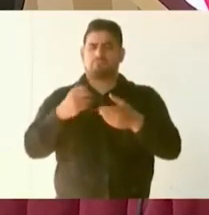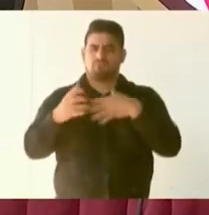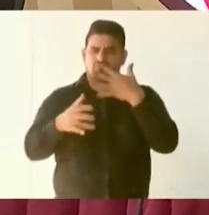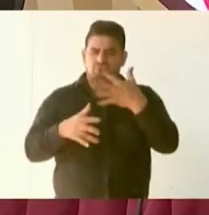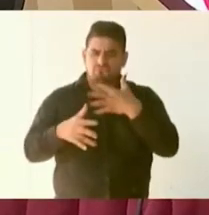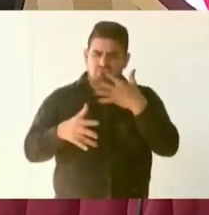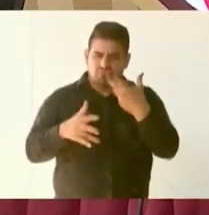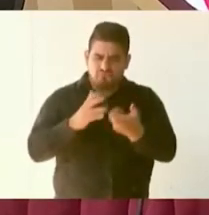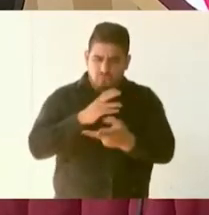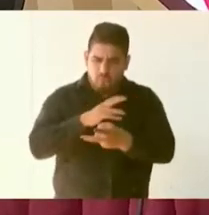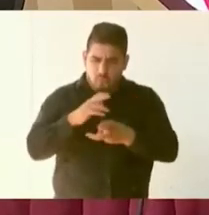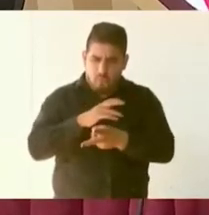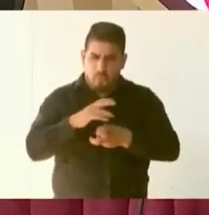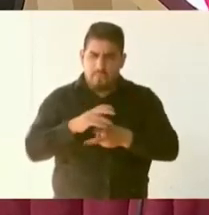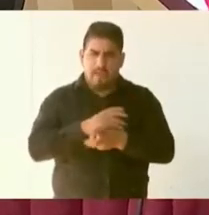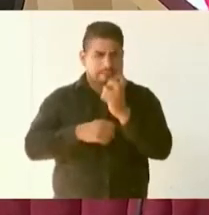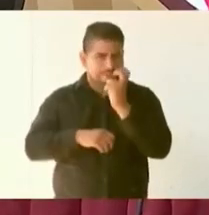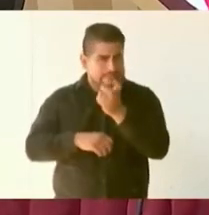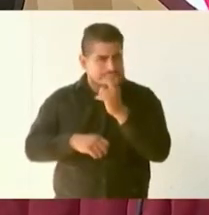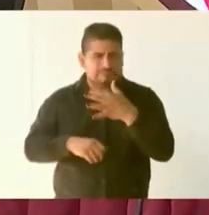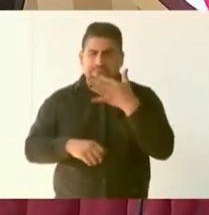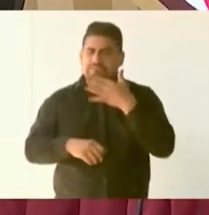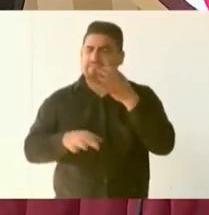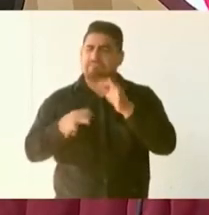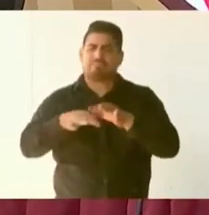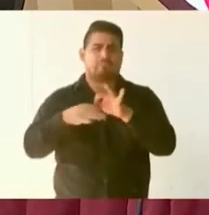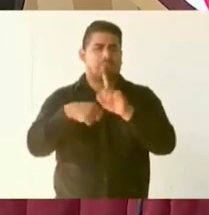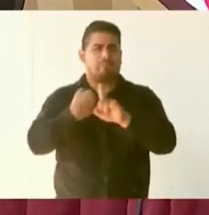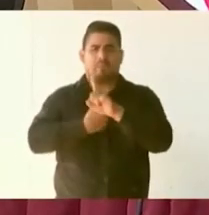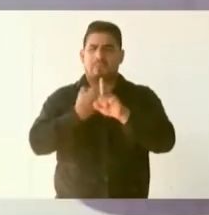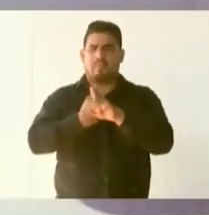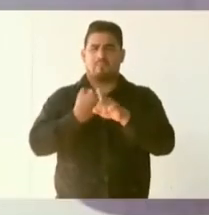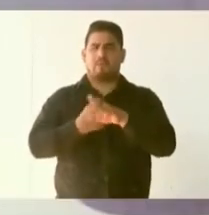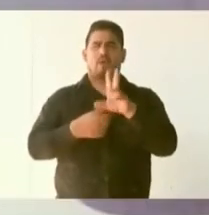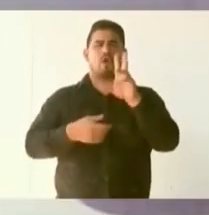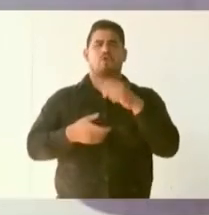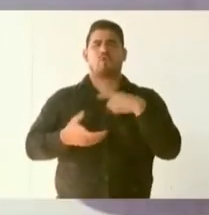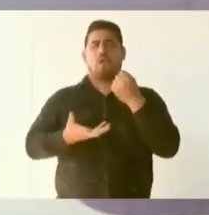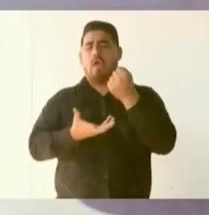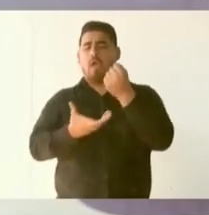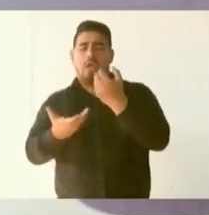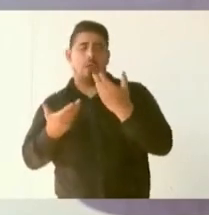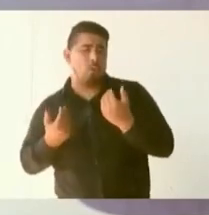no era la falta de presupuesto.